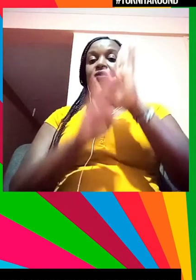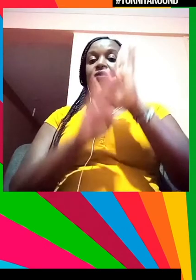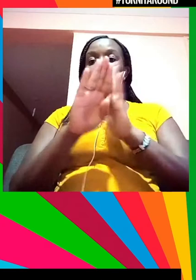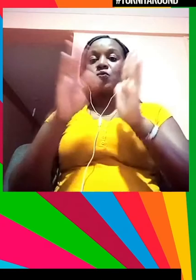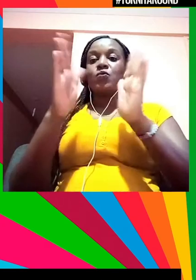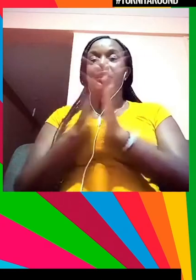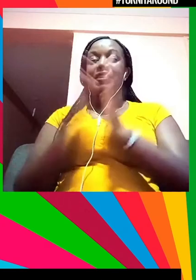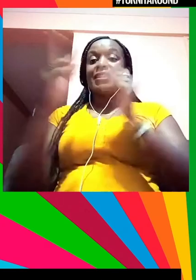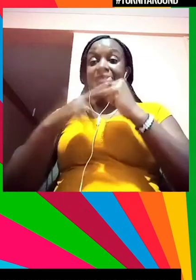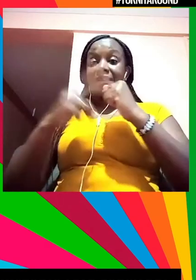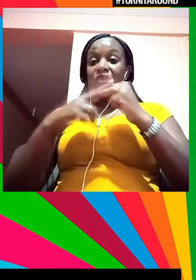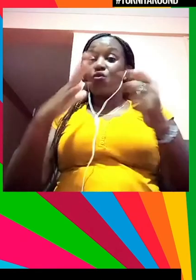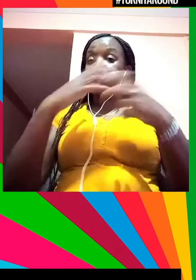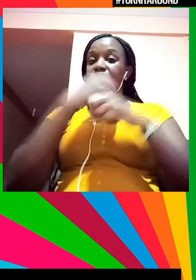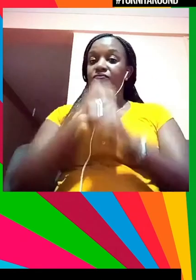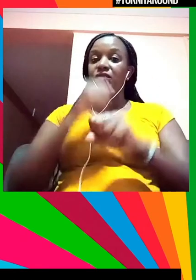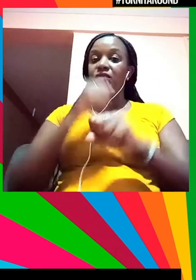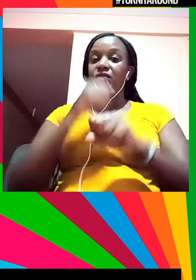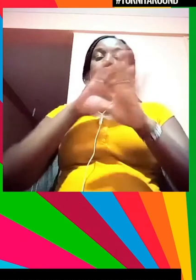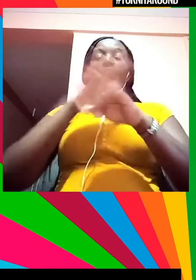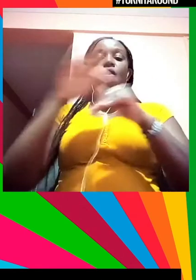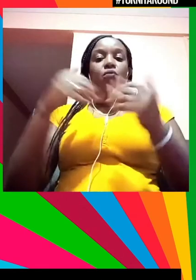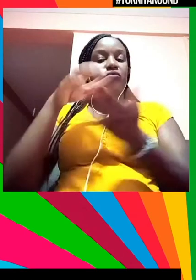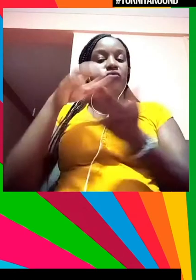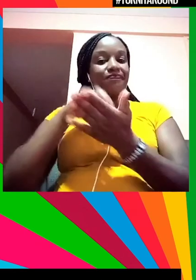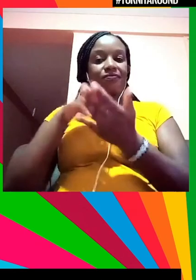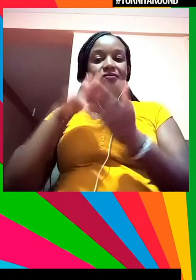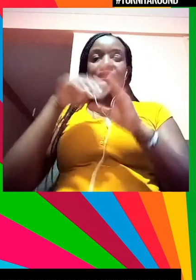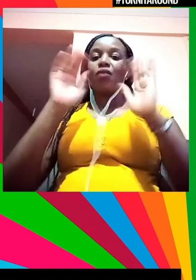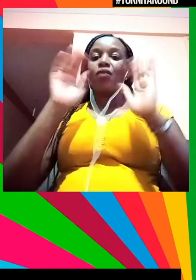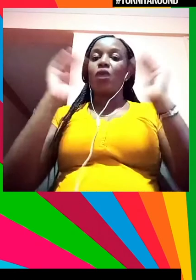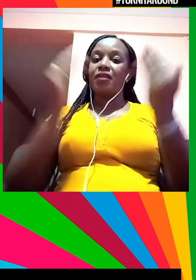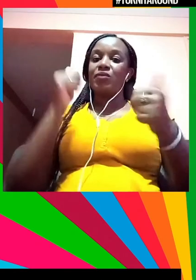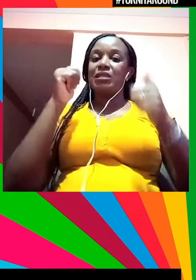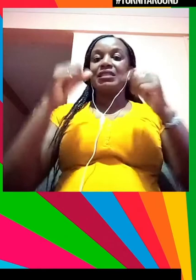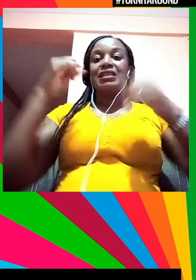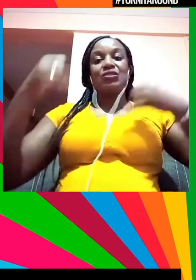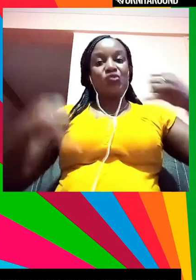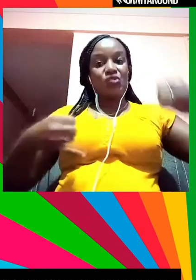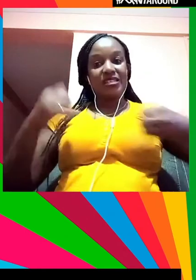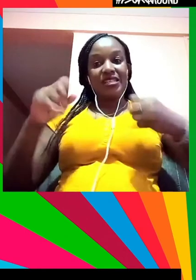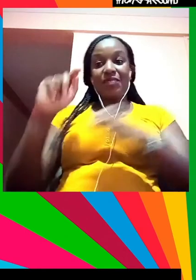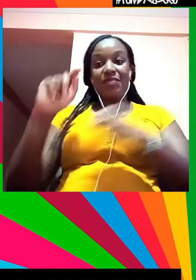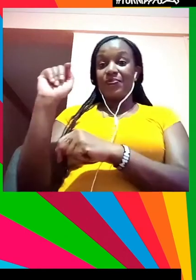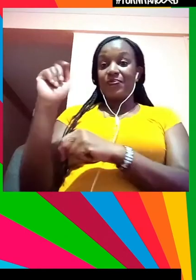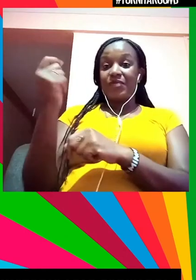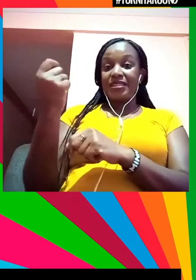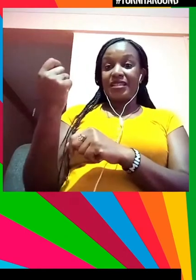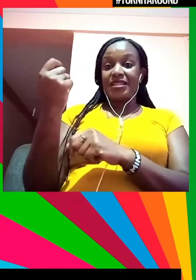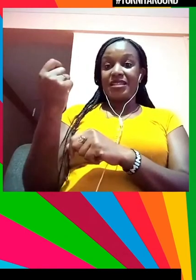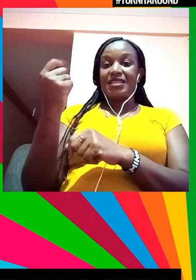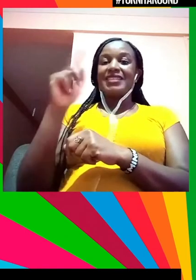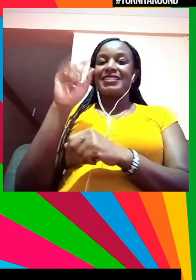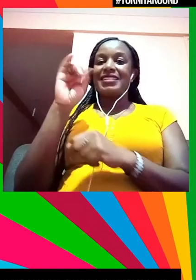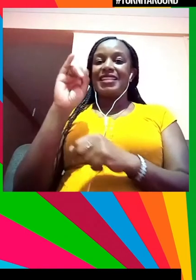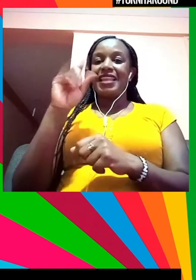la Gran Muralla Verde de las ciudades, un proyecto desarrollado con diferentes organizaciones internacionales. Y es el presidente de la